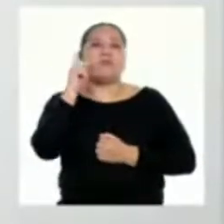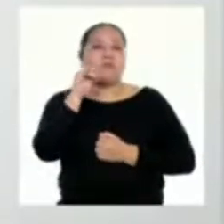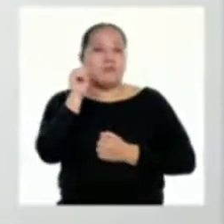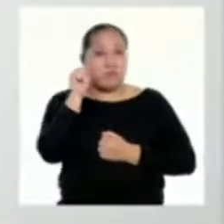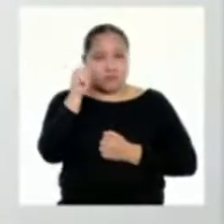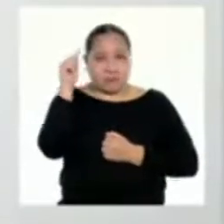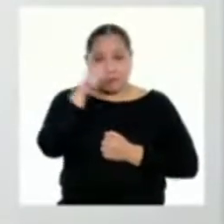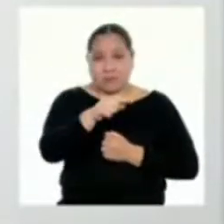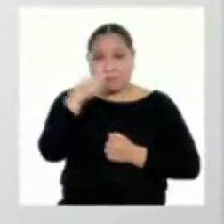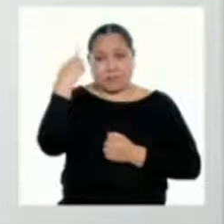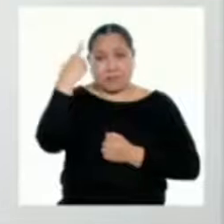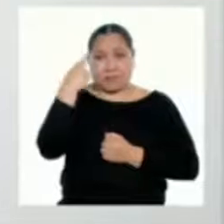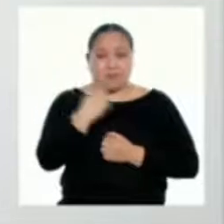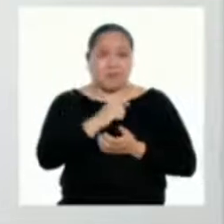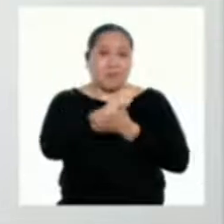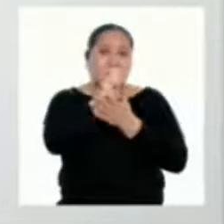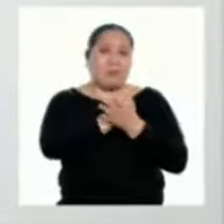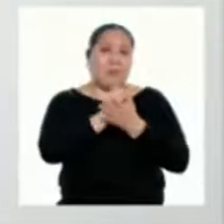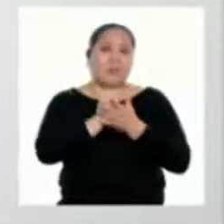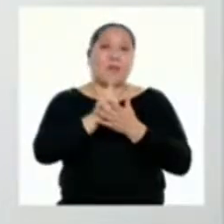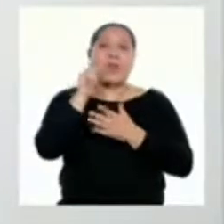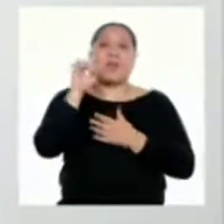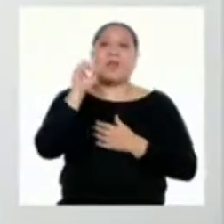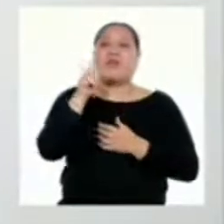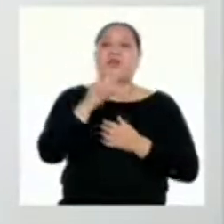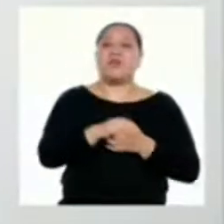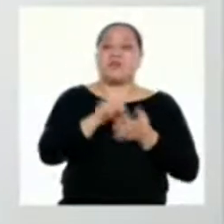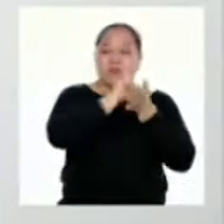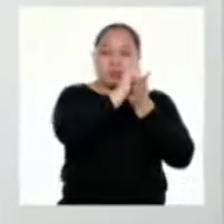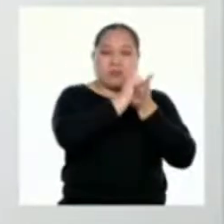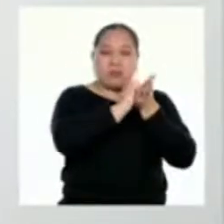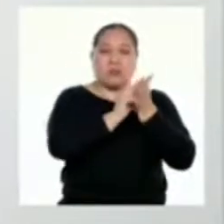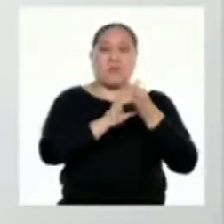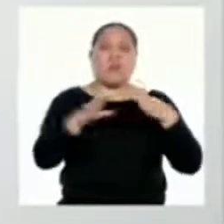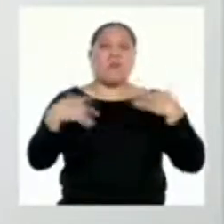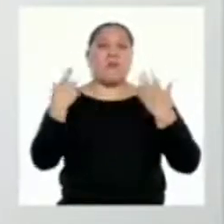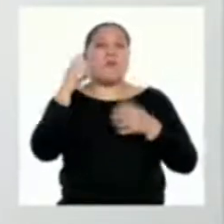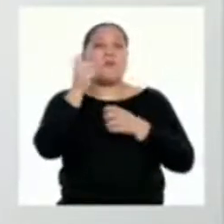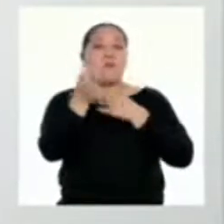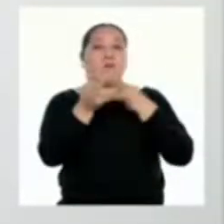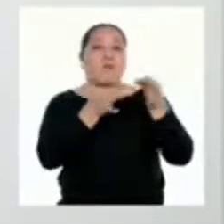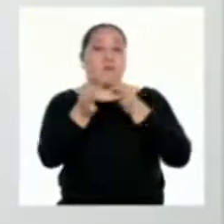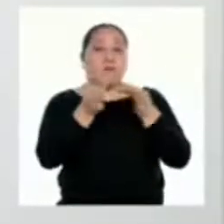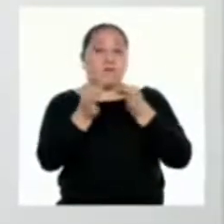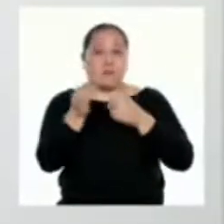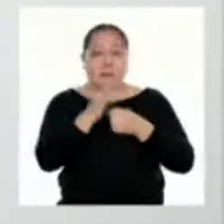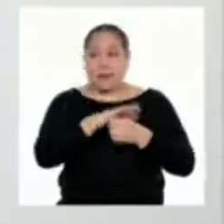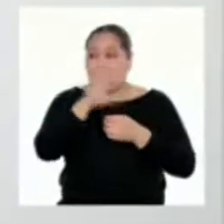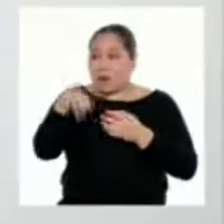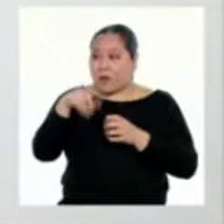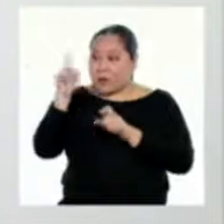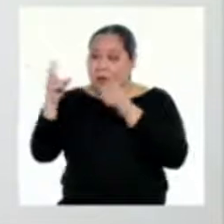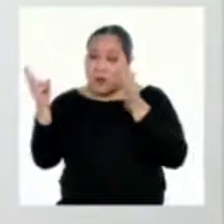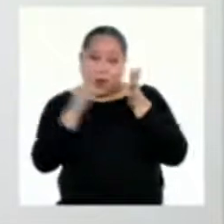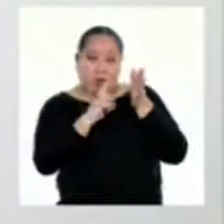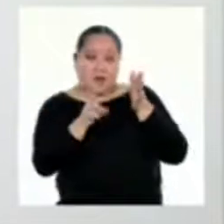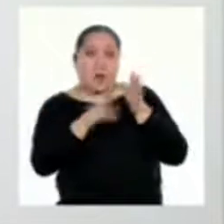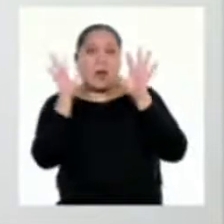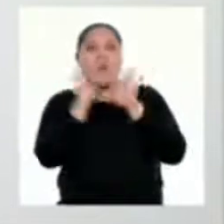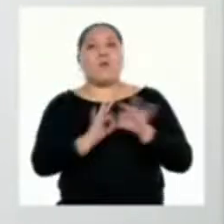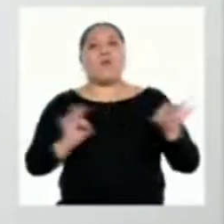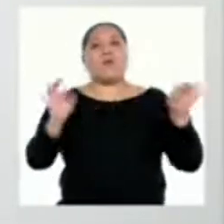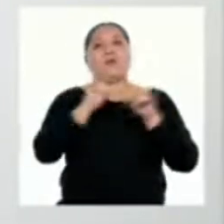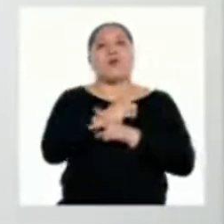nuestro texto argumentativo para poder explicar a todos los que nos leen sobre la importancia de conservar y